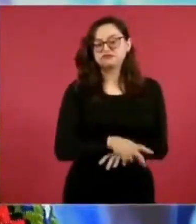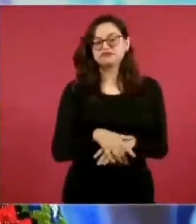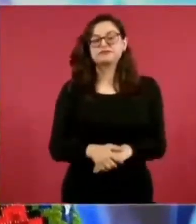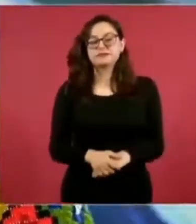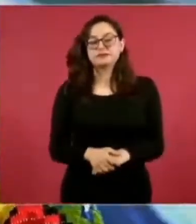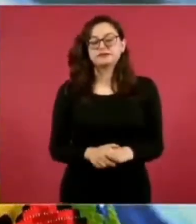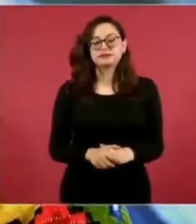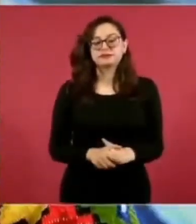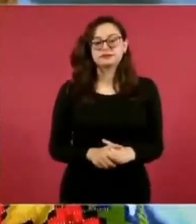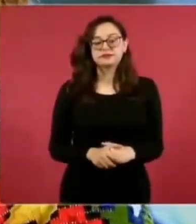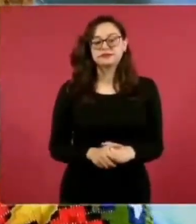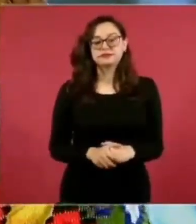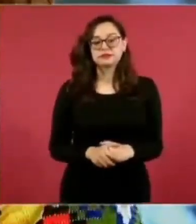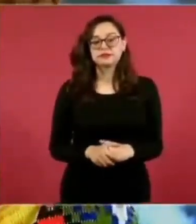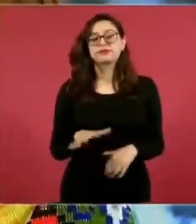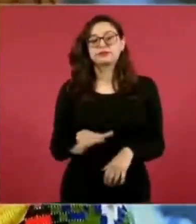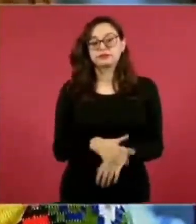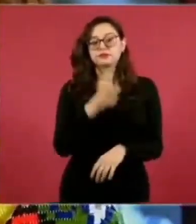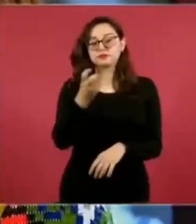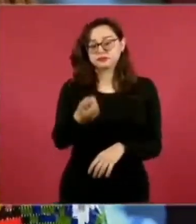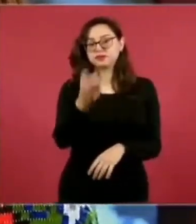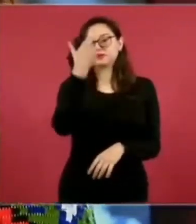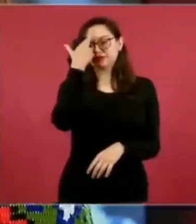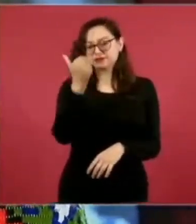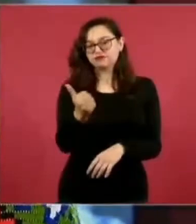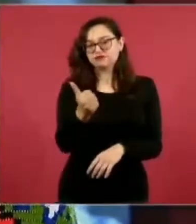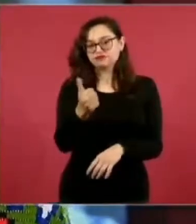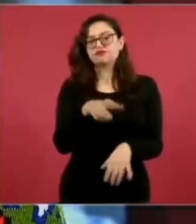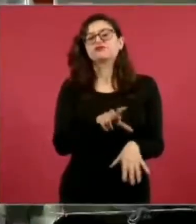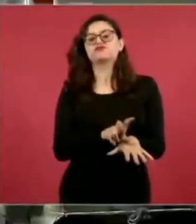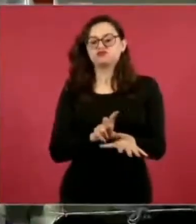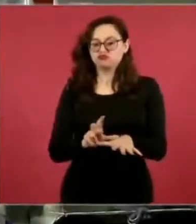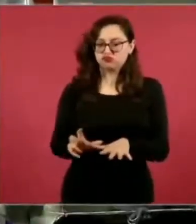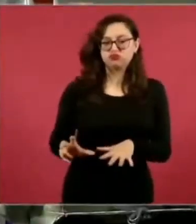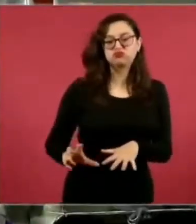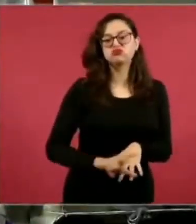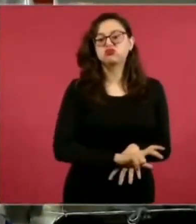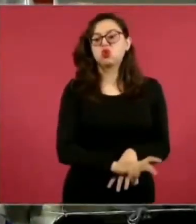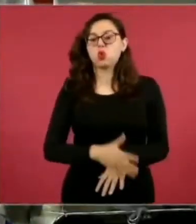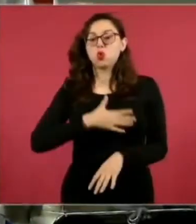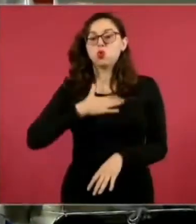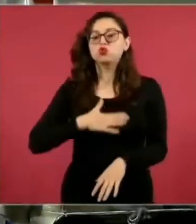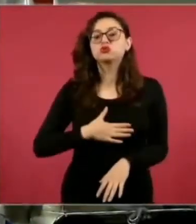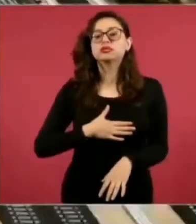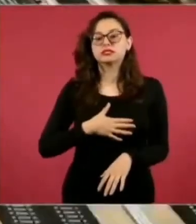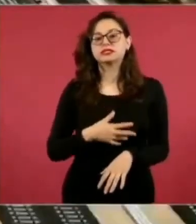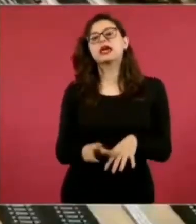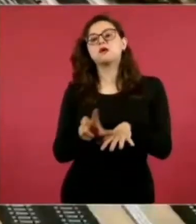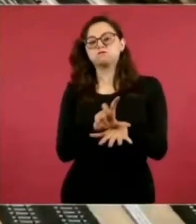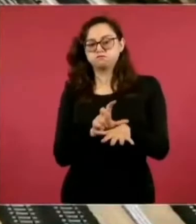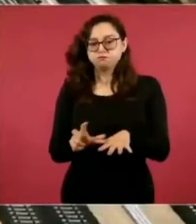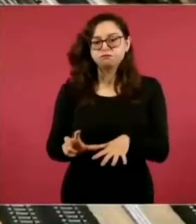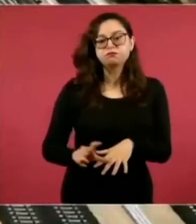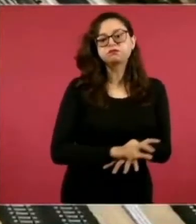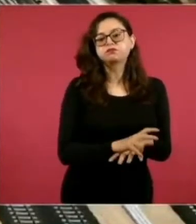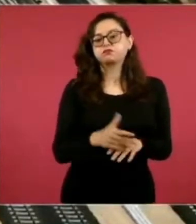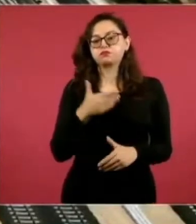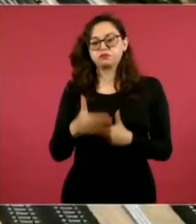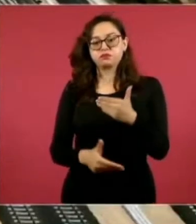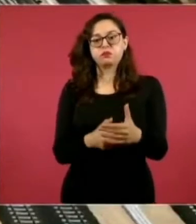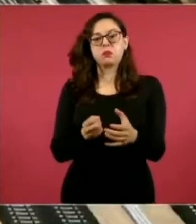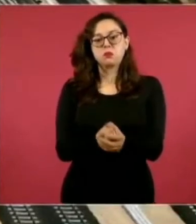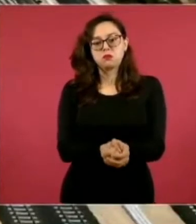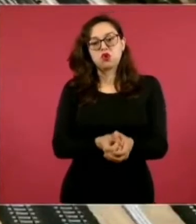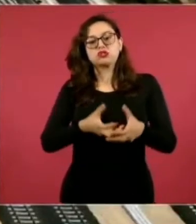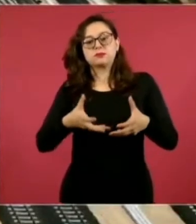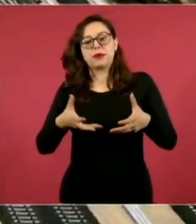al Tren Maya. Esa la razón por la que le llamamos el tren de la justicia social, el tren de la prosperidad compartida,